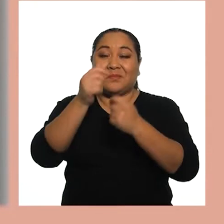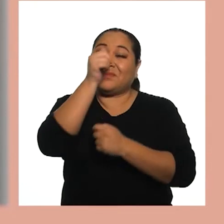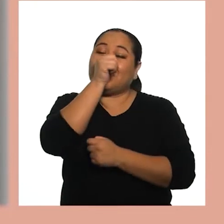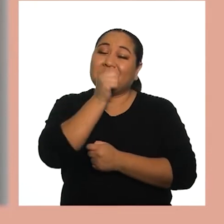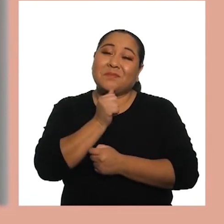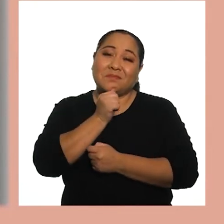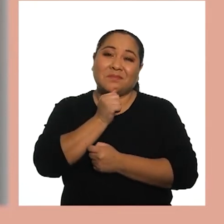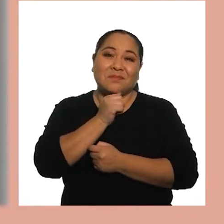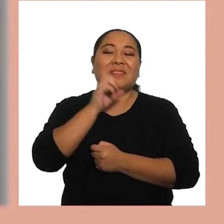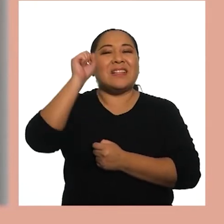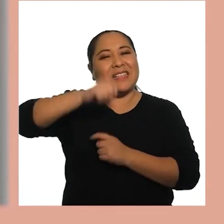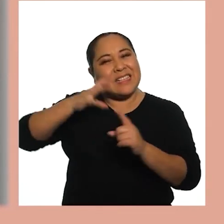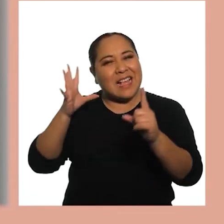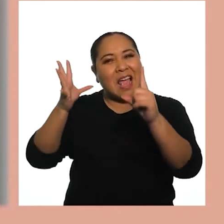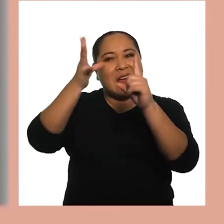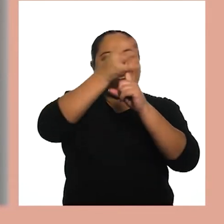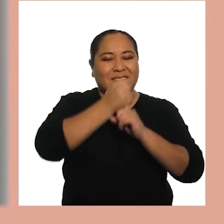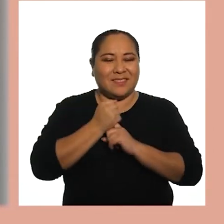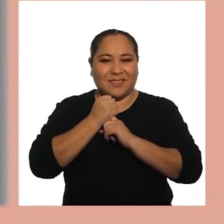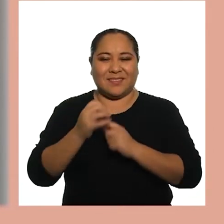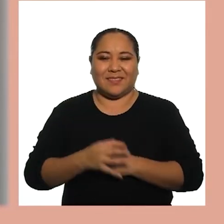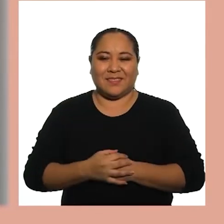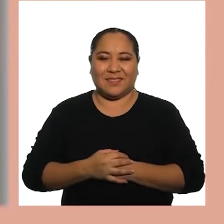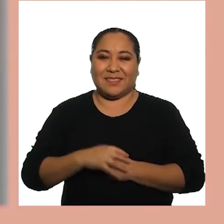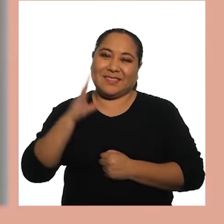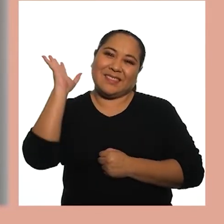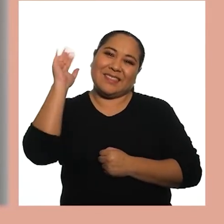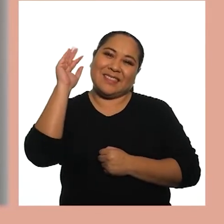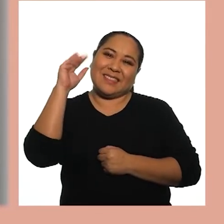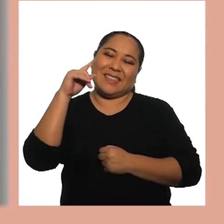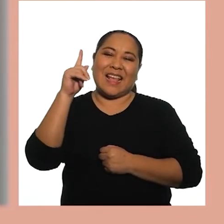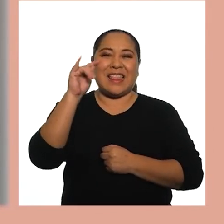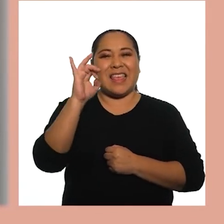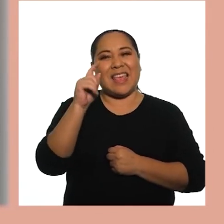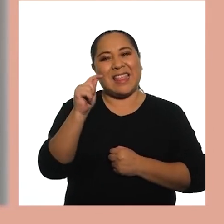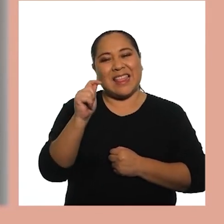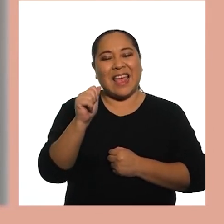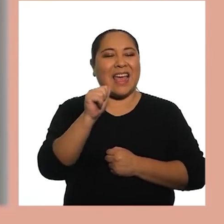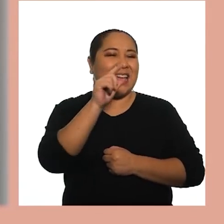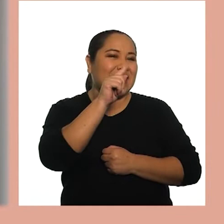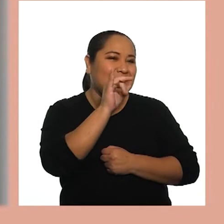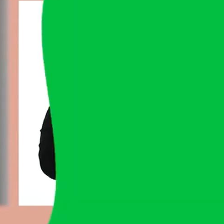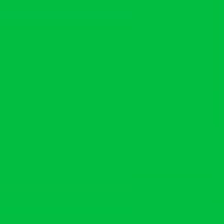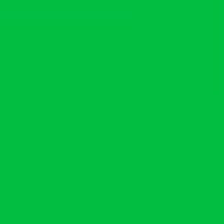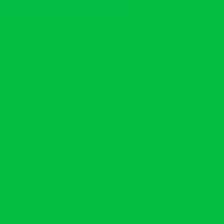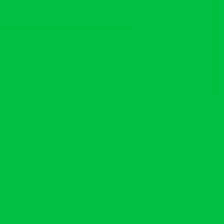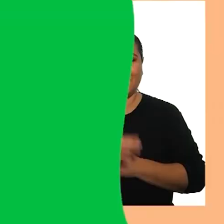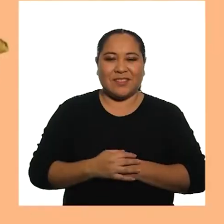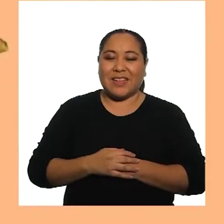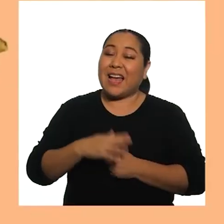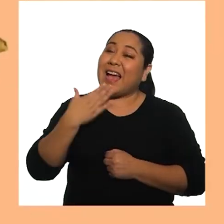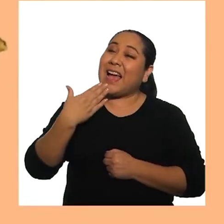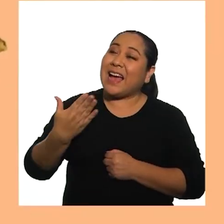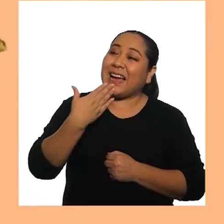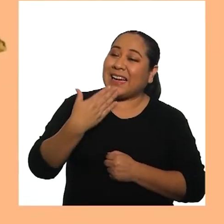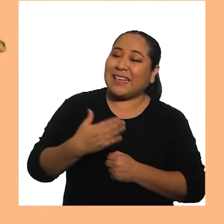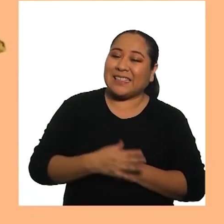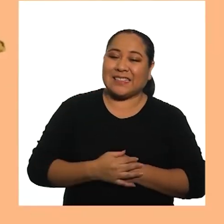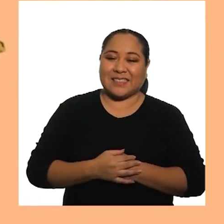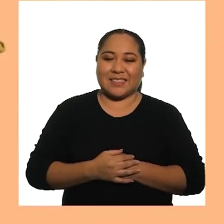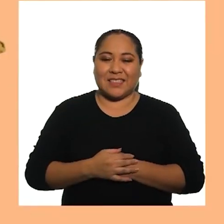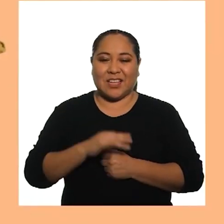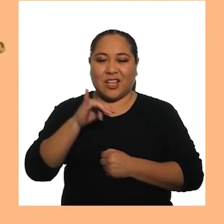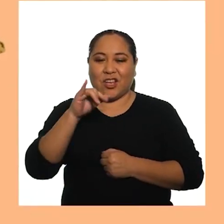paciencia Todo se puede lograr Hasta pronto Tito y Tito Gracias